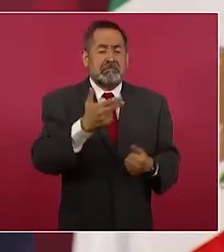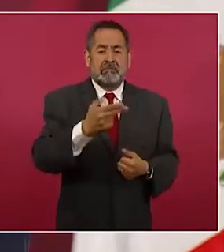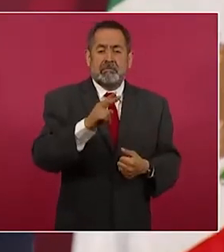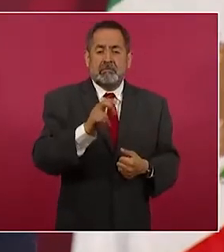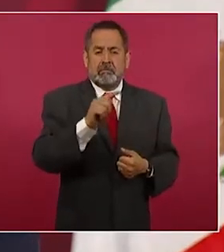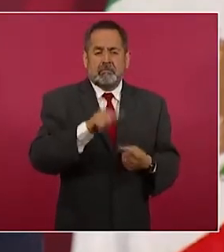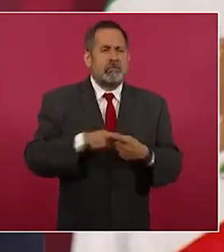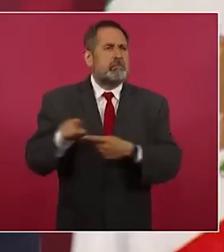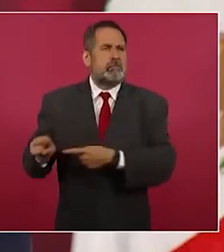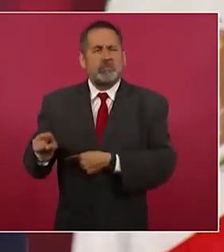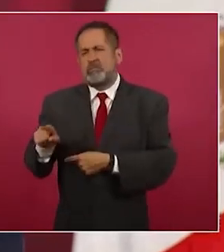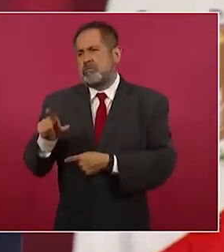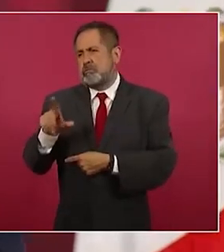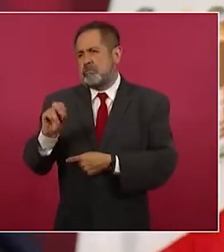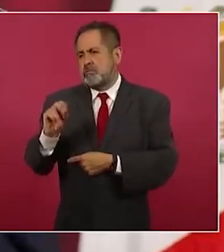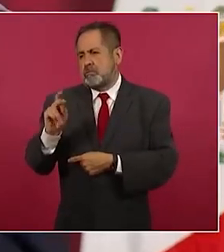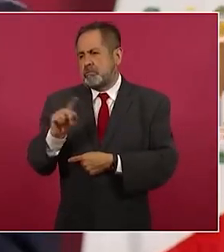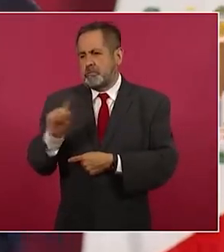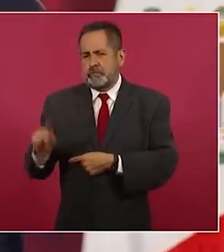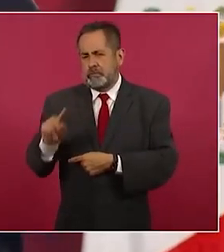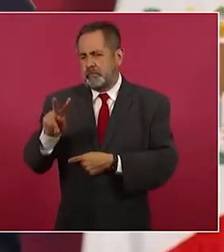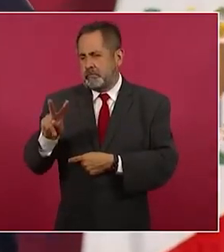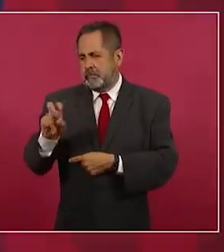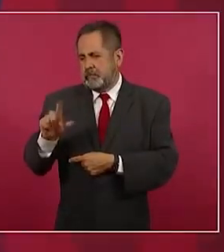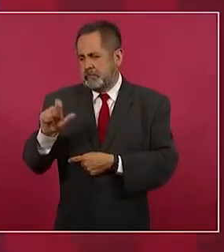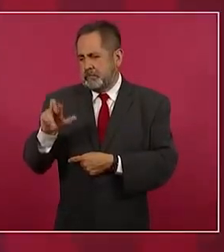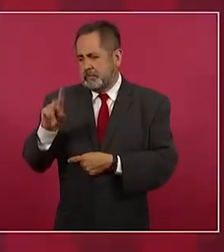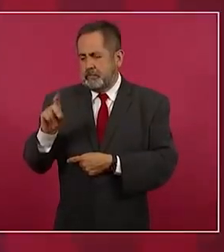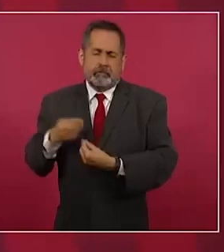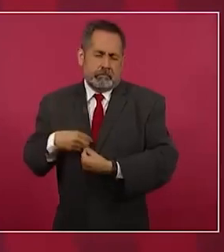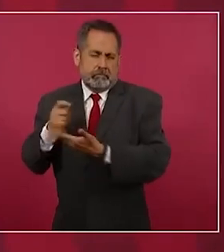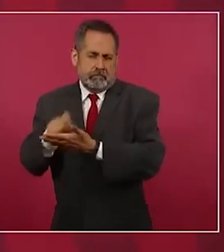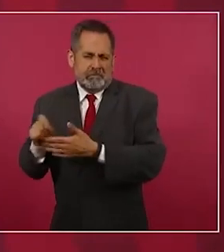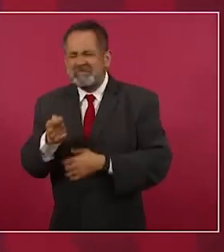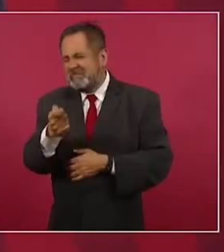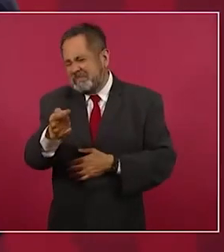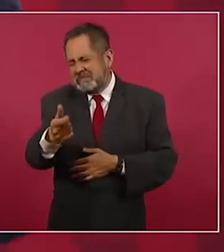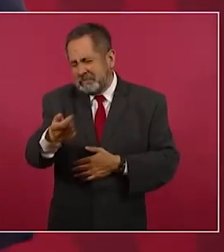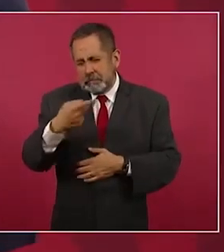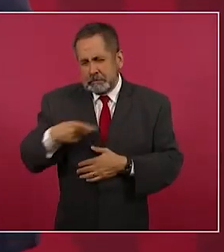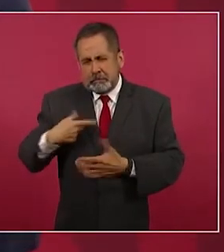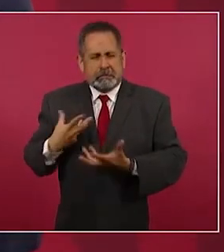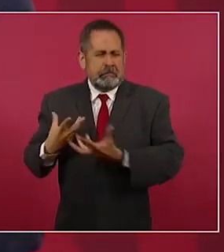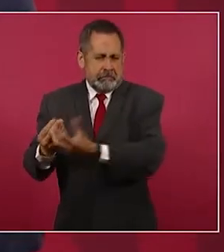López Velarde como poeta y otros muy pocos.